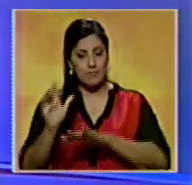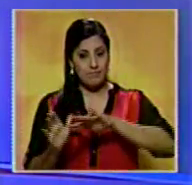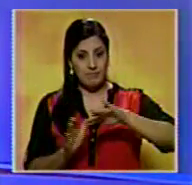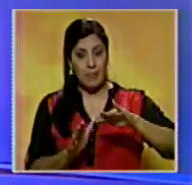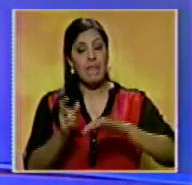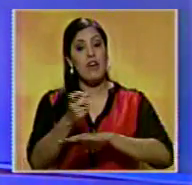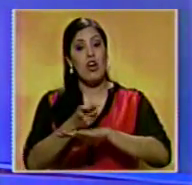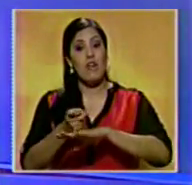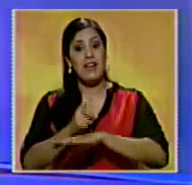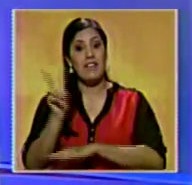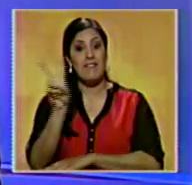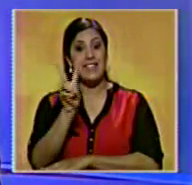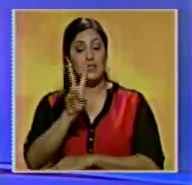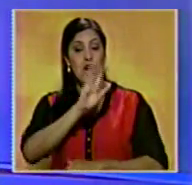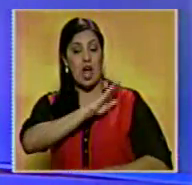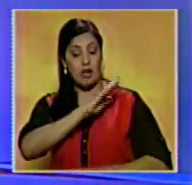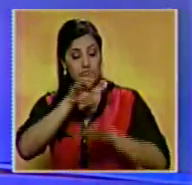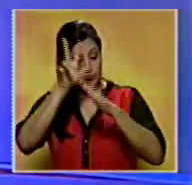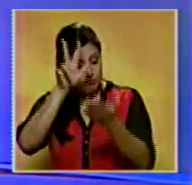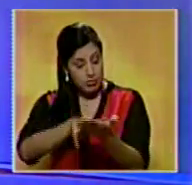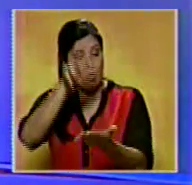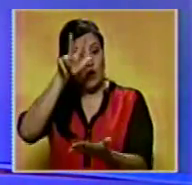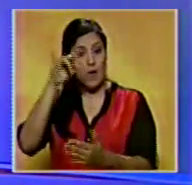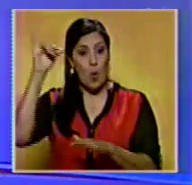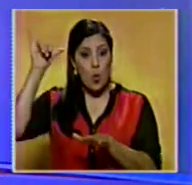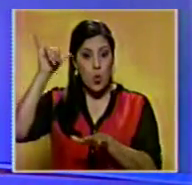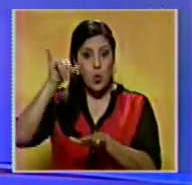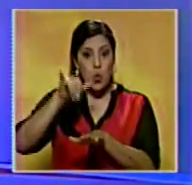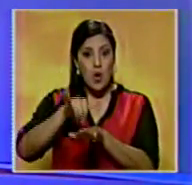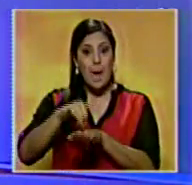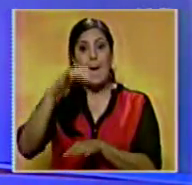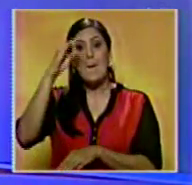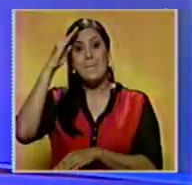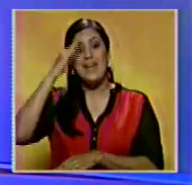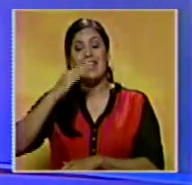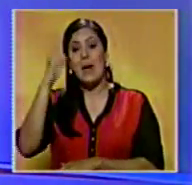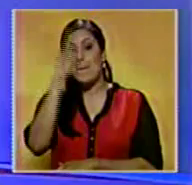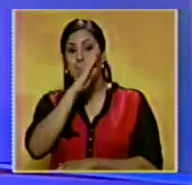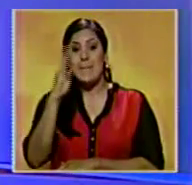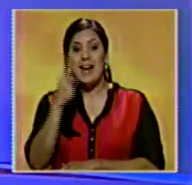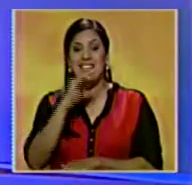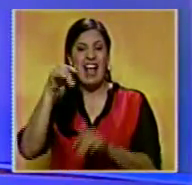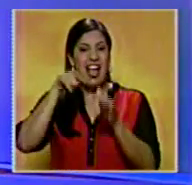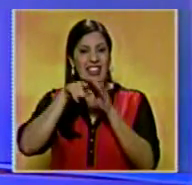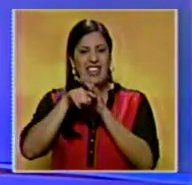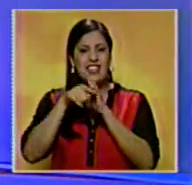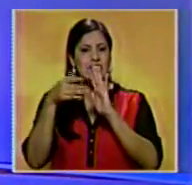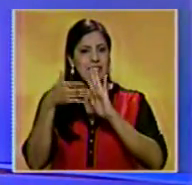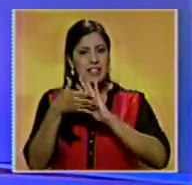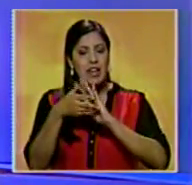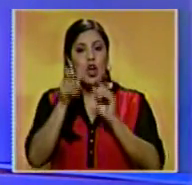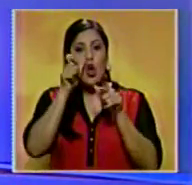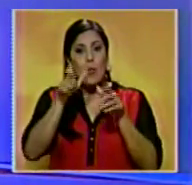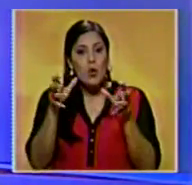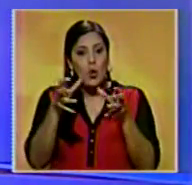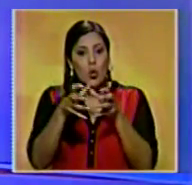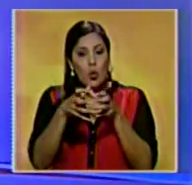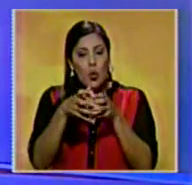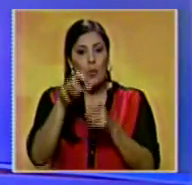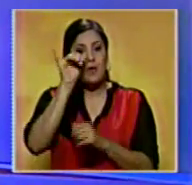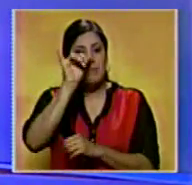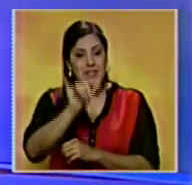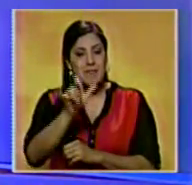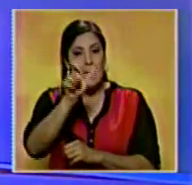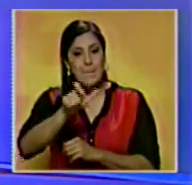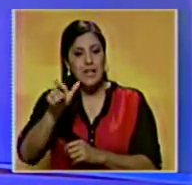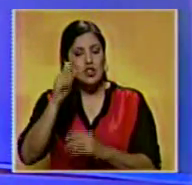El gobierno de Venezuela autorizó el aterrizaje de un avión militar brasileño que transportará este jueves a un conjunto de senadores que